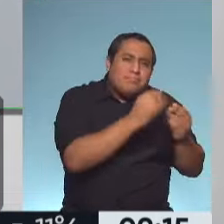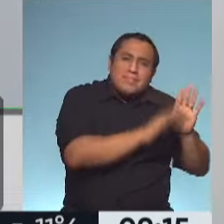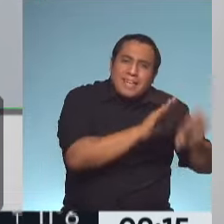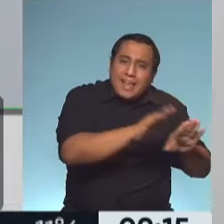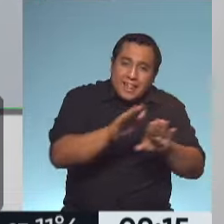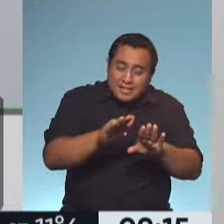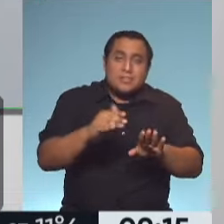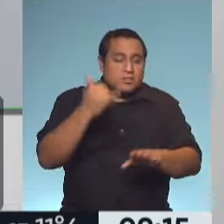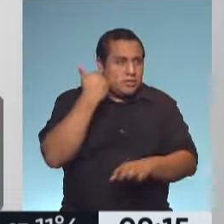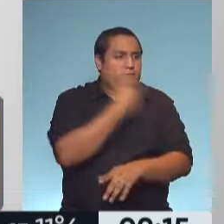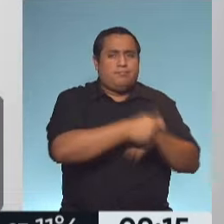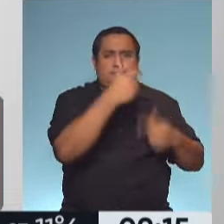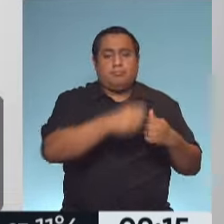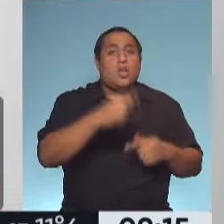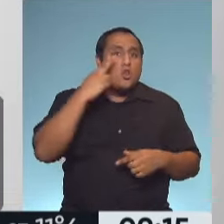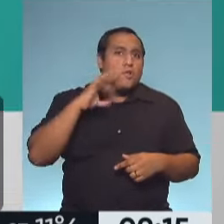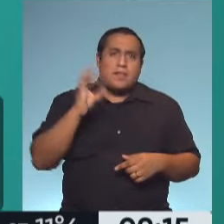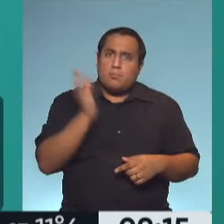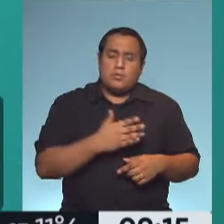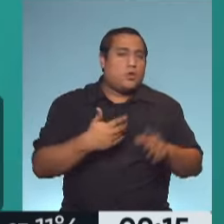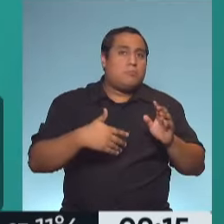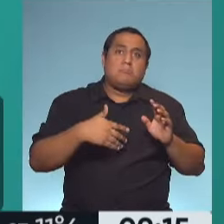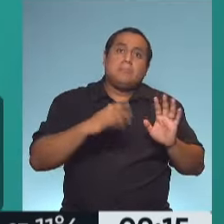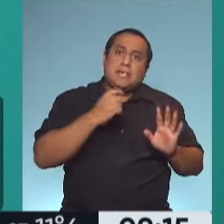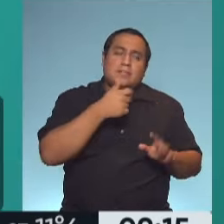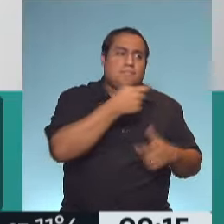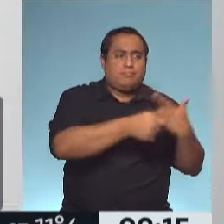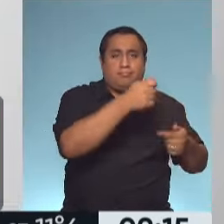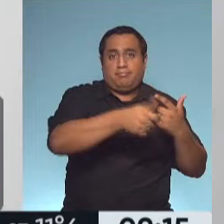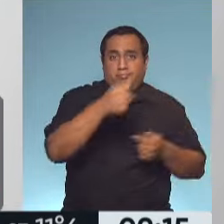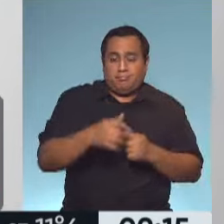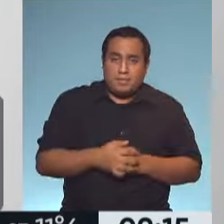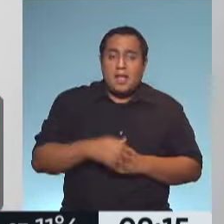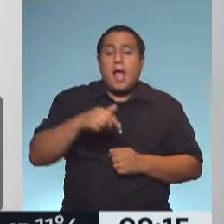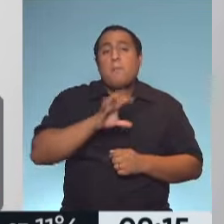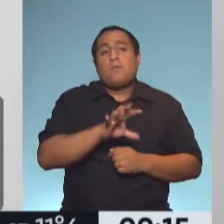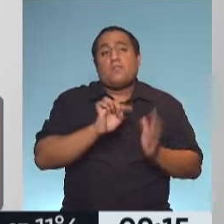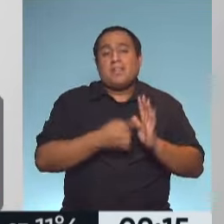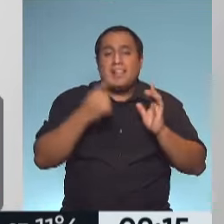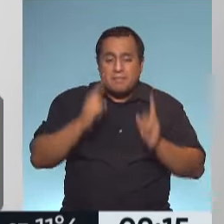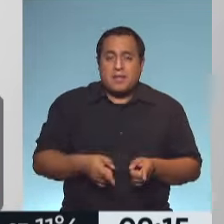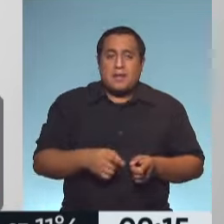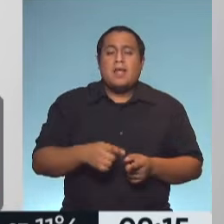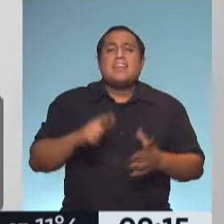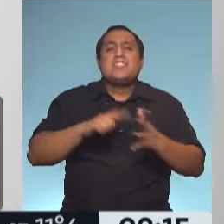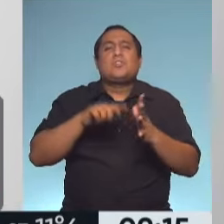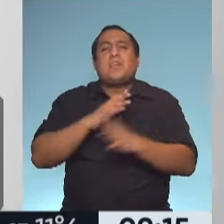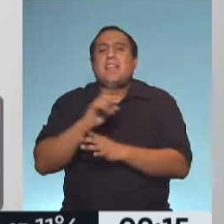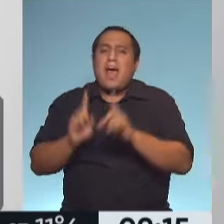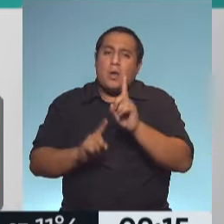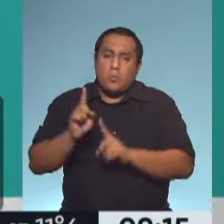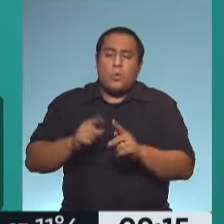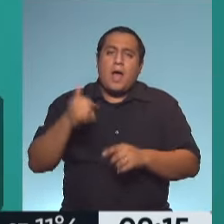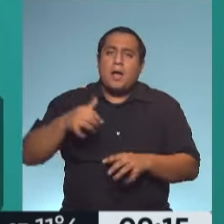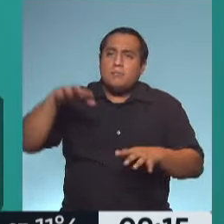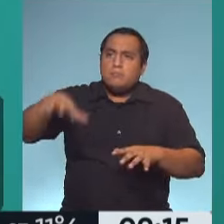ya llevamos vacunados más del 90% de esas residencias en la provincia. También en la provincia de Buenos Aires tenemos en algunas ciudades puntos de